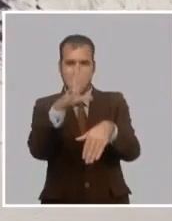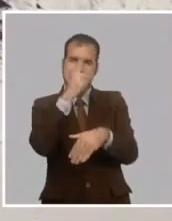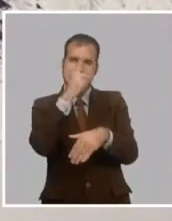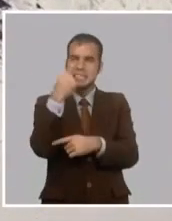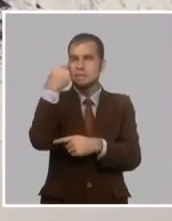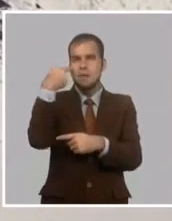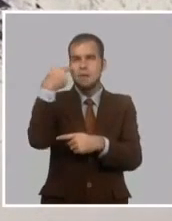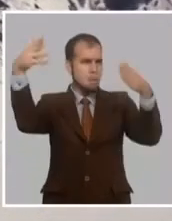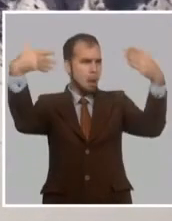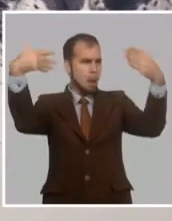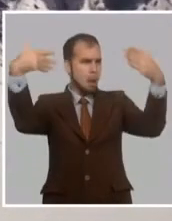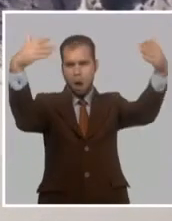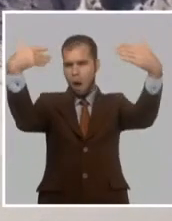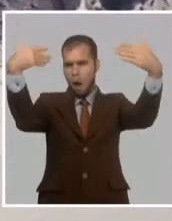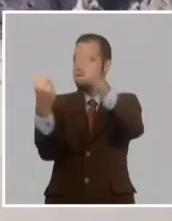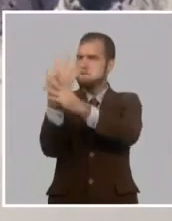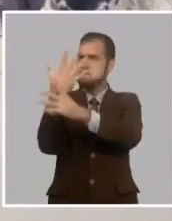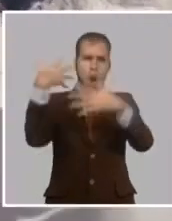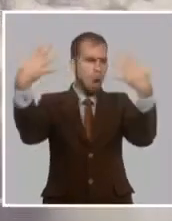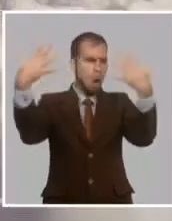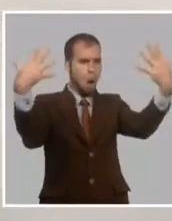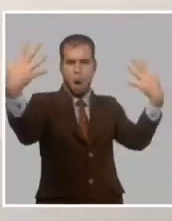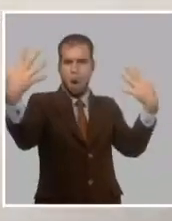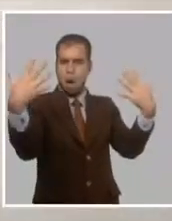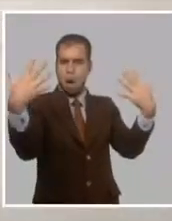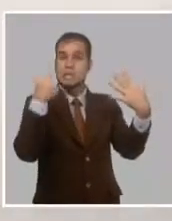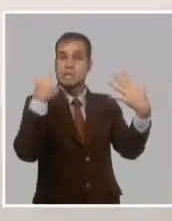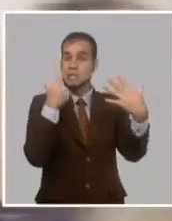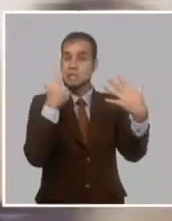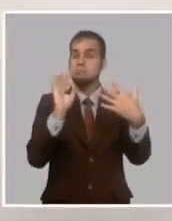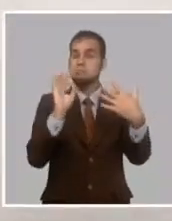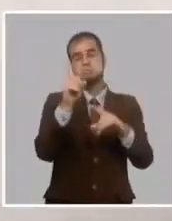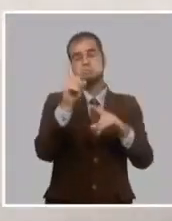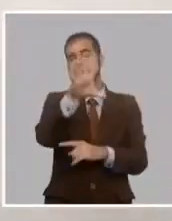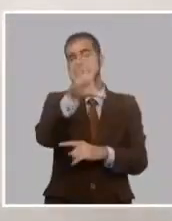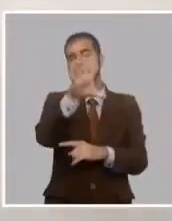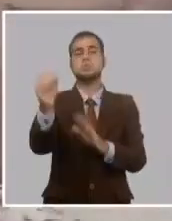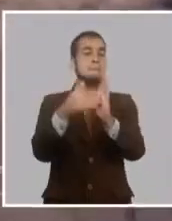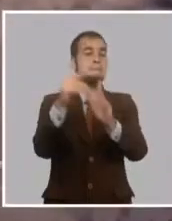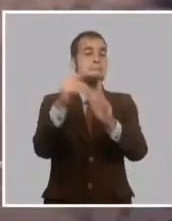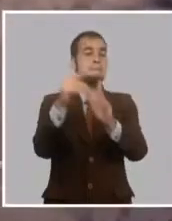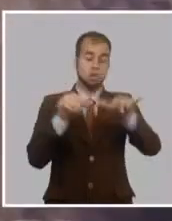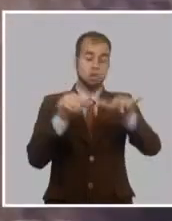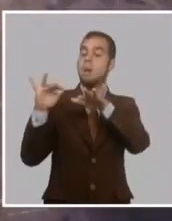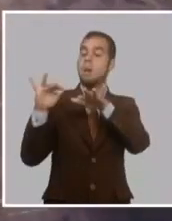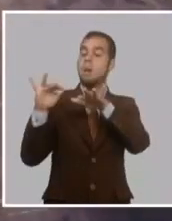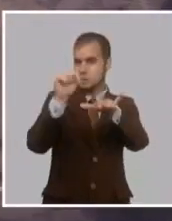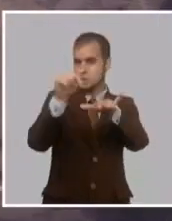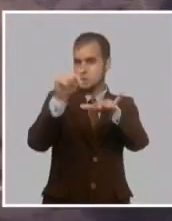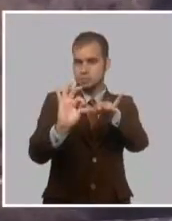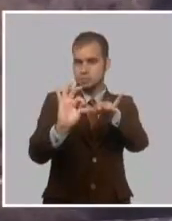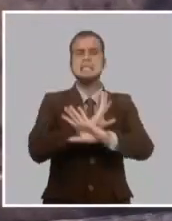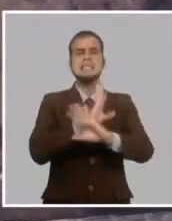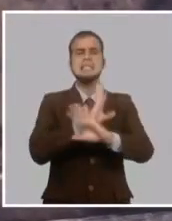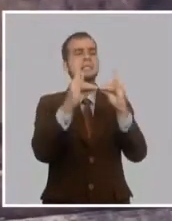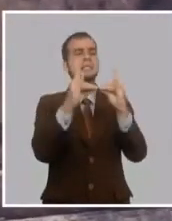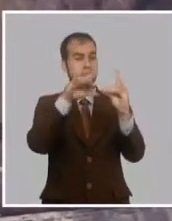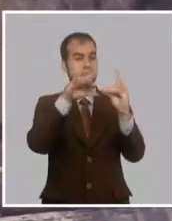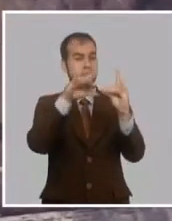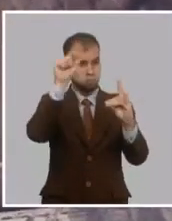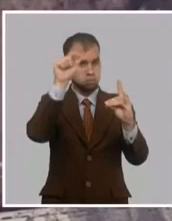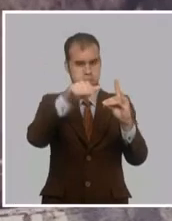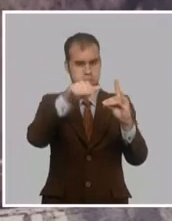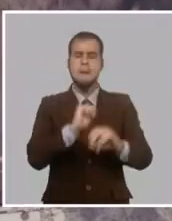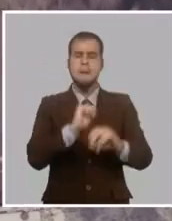y flores. Fueron calculados en más de 150.000 los asistentes. Ya en el cementerio, el presidente